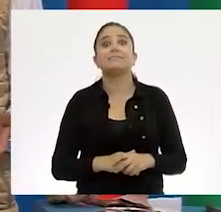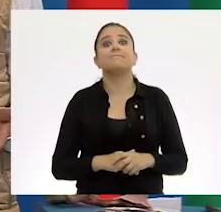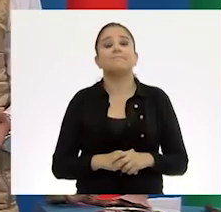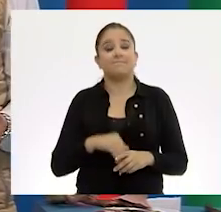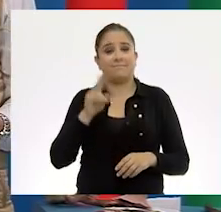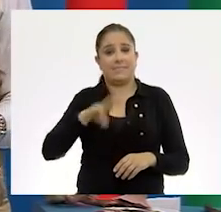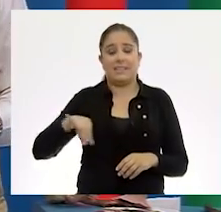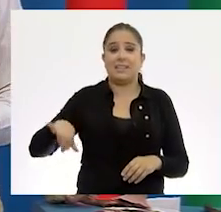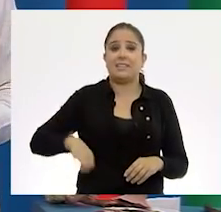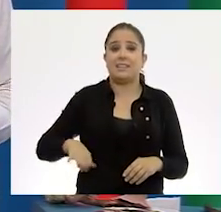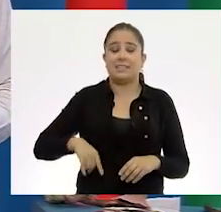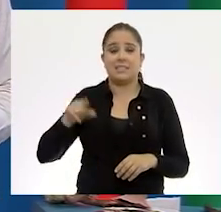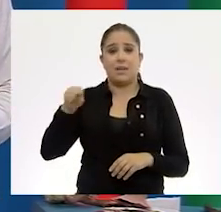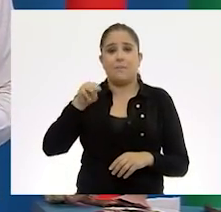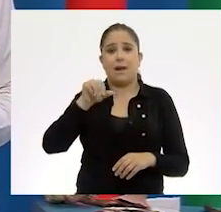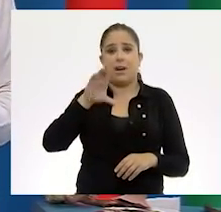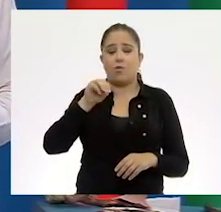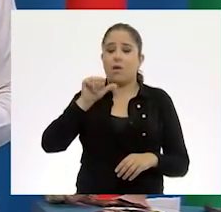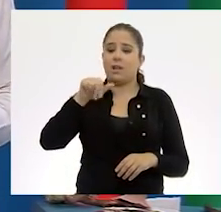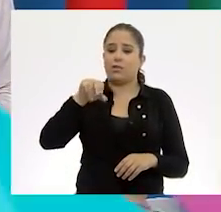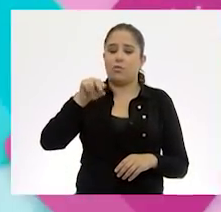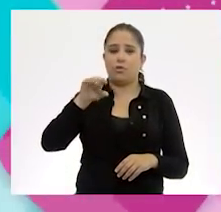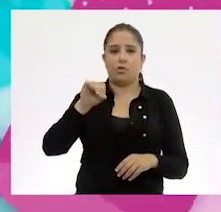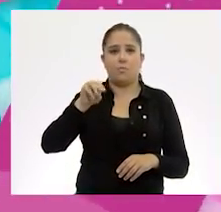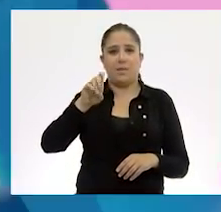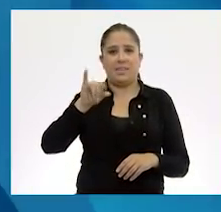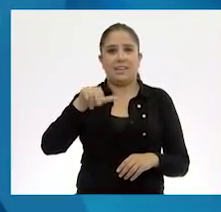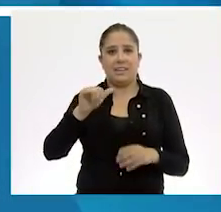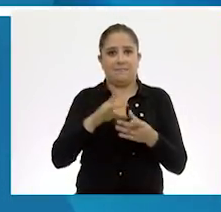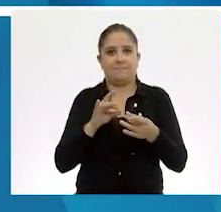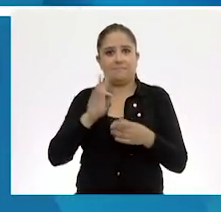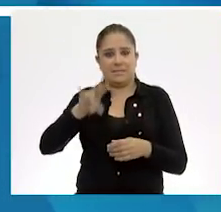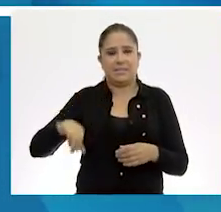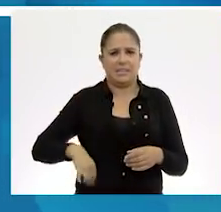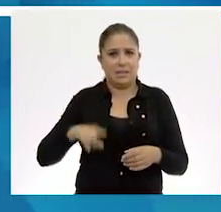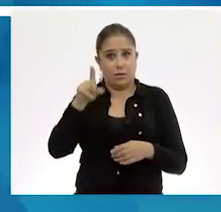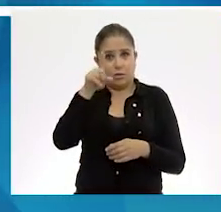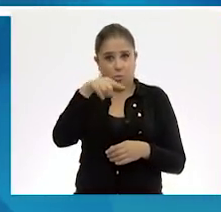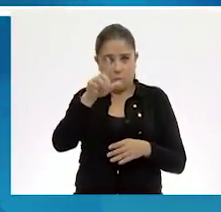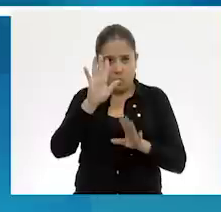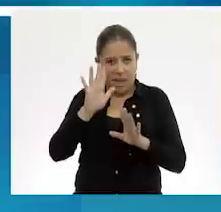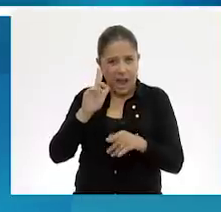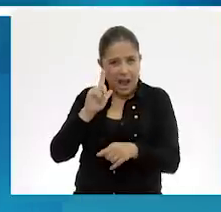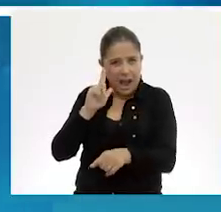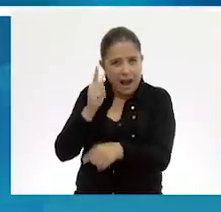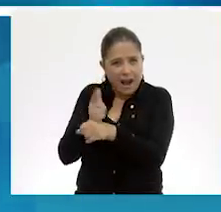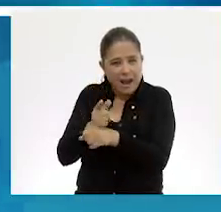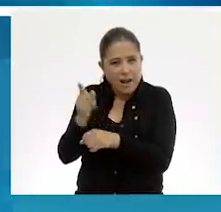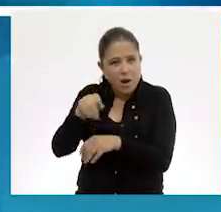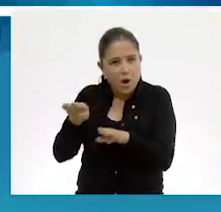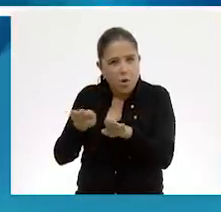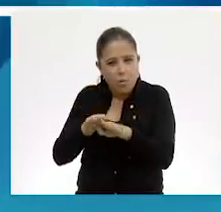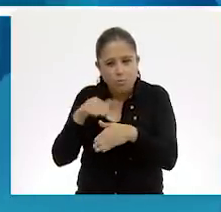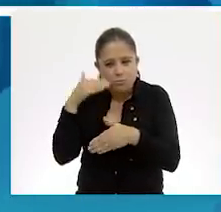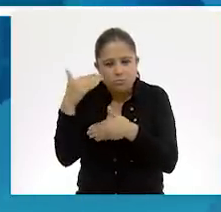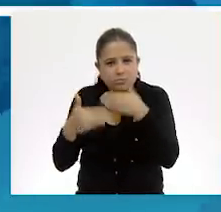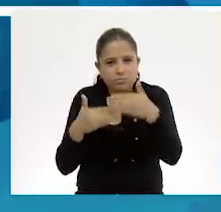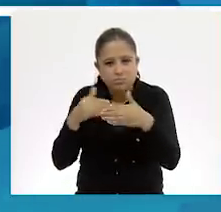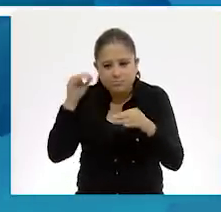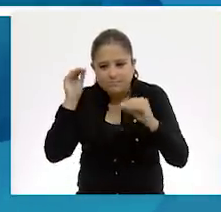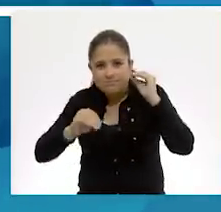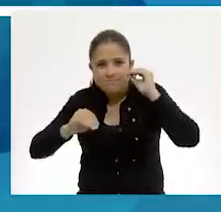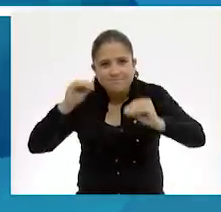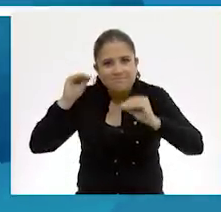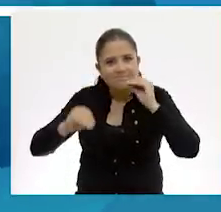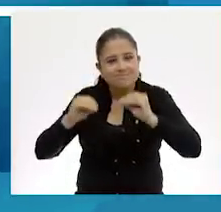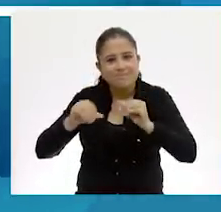lo que nos explica Marco Antonio Medina en la cápsula. ¿Identificaste este proceso para realizar una pieza